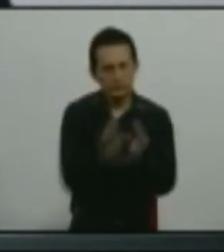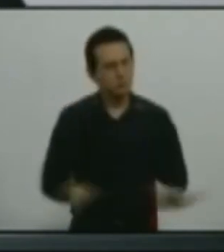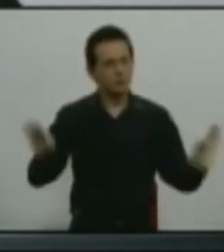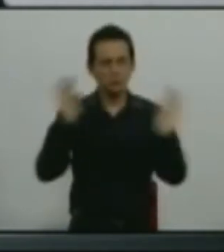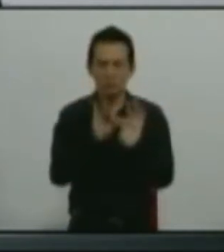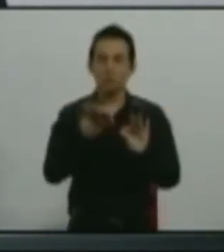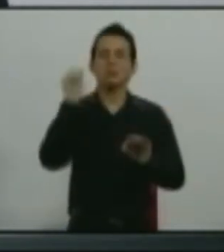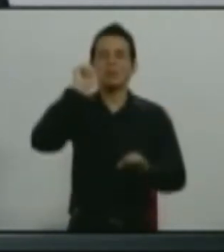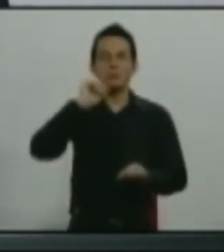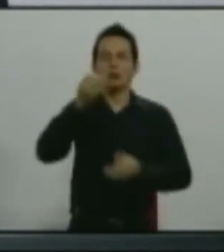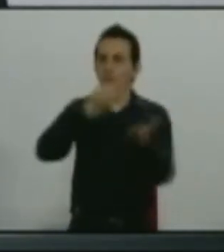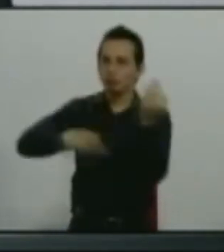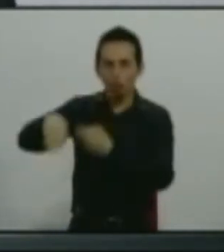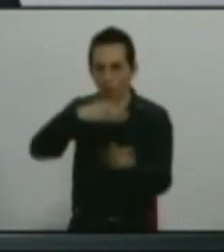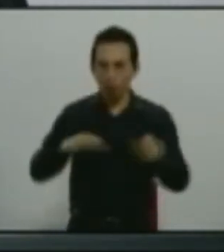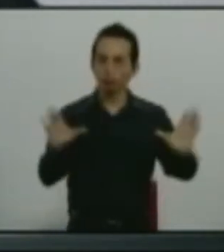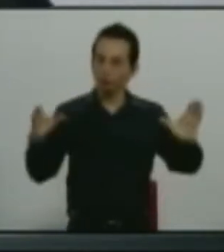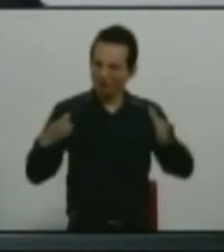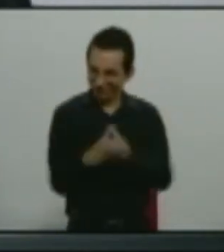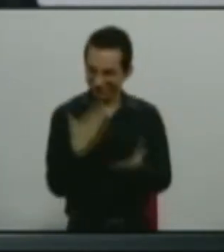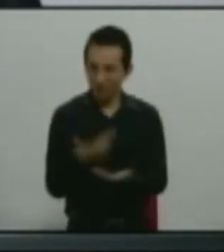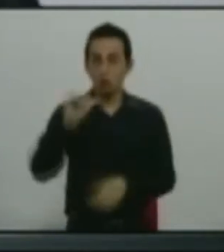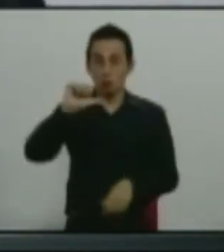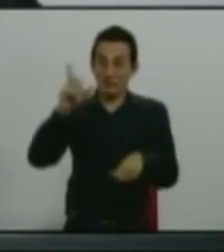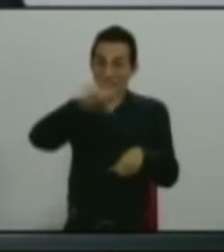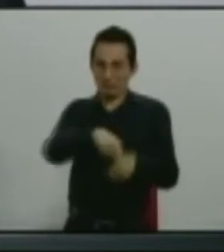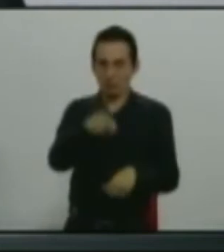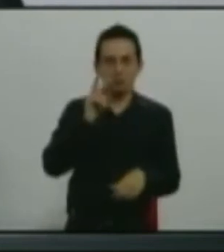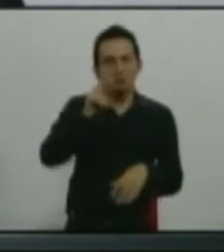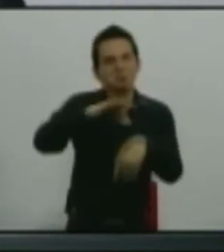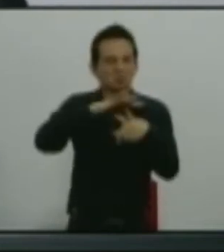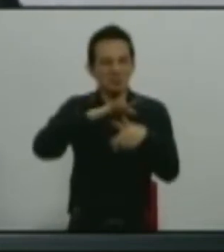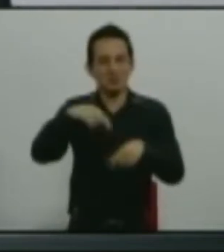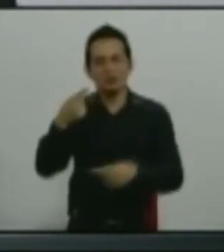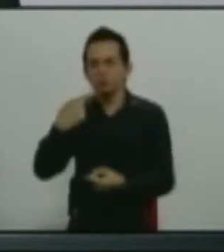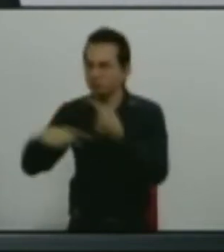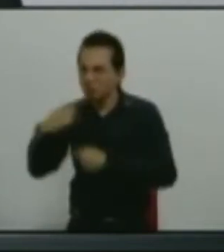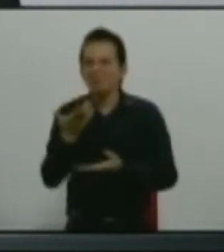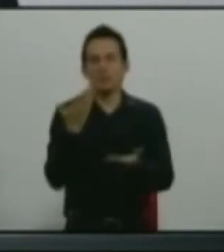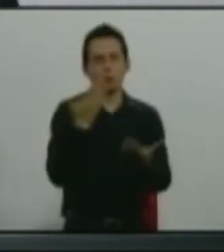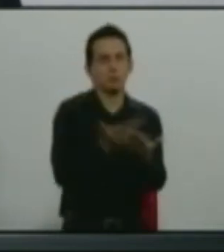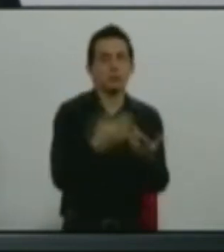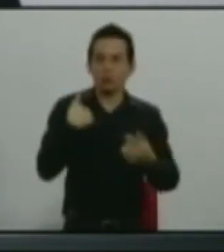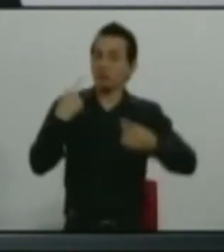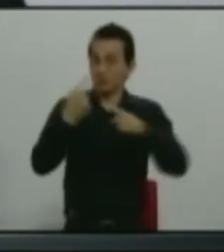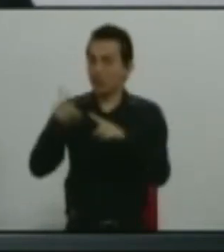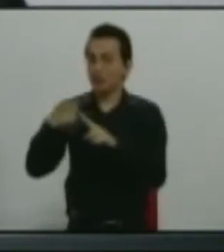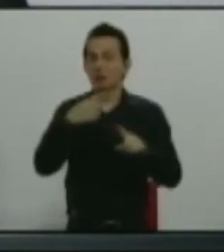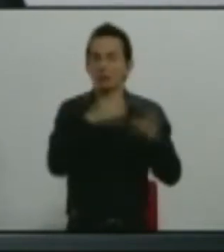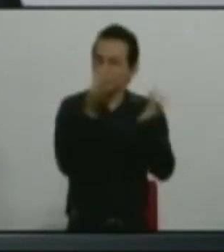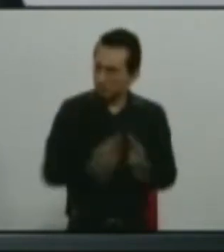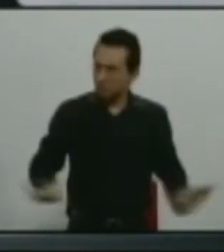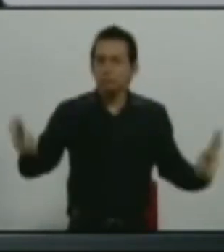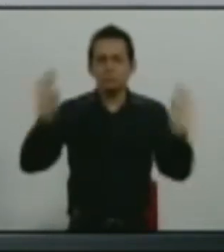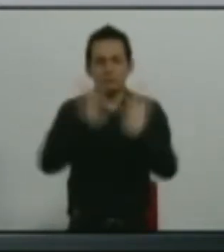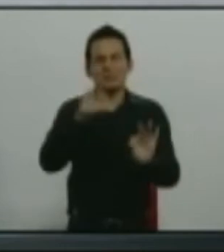necesariamente de la participación de todos. El día de hoy, a lo largo de este debate, tendré la oportunidad de hacerte varias propuestas. Propuestas que son muy importantes